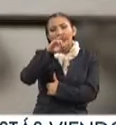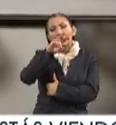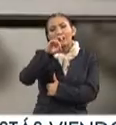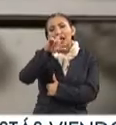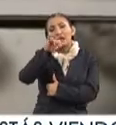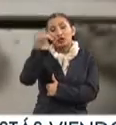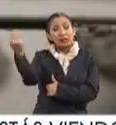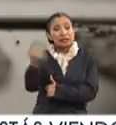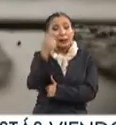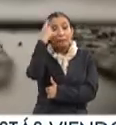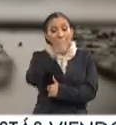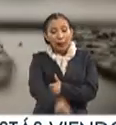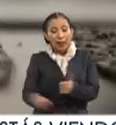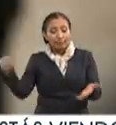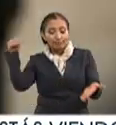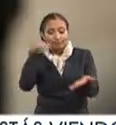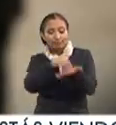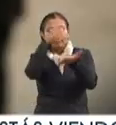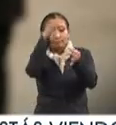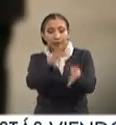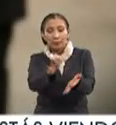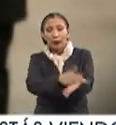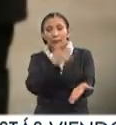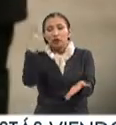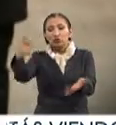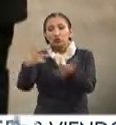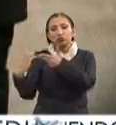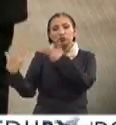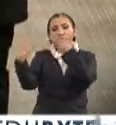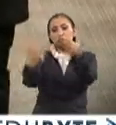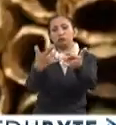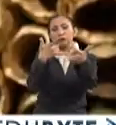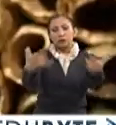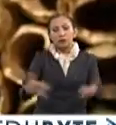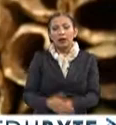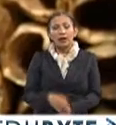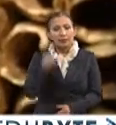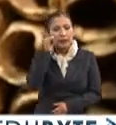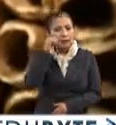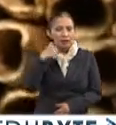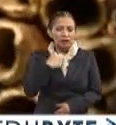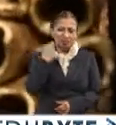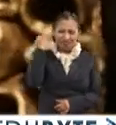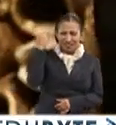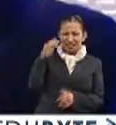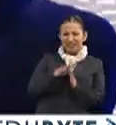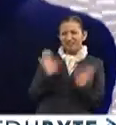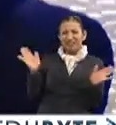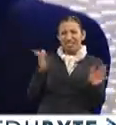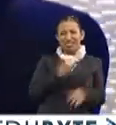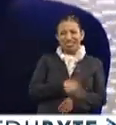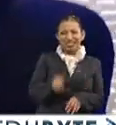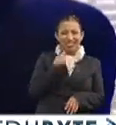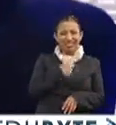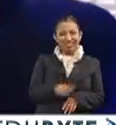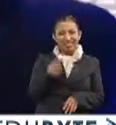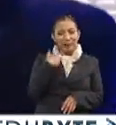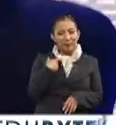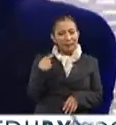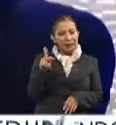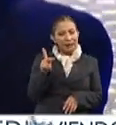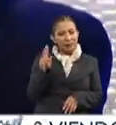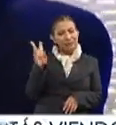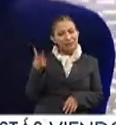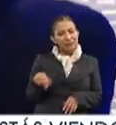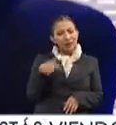era necesaria para dejar plasmado en papel su legado histórico. Siempre me rehusé a la idea de hacer un libro, pero